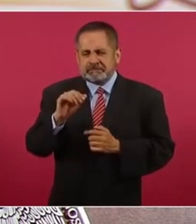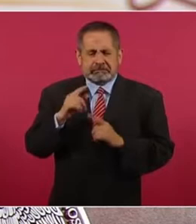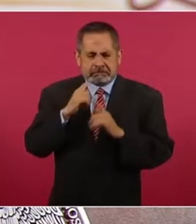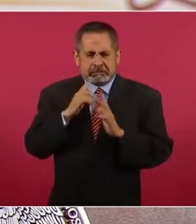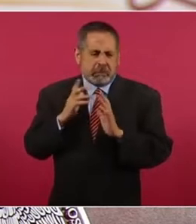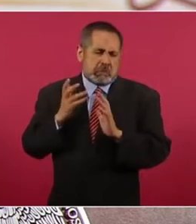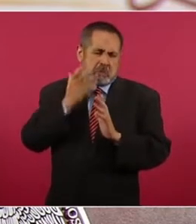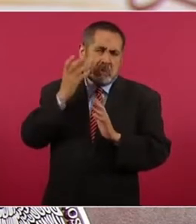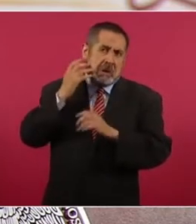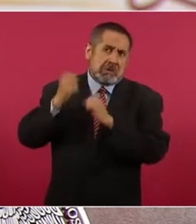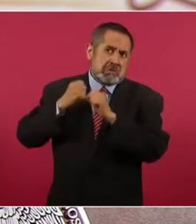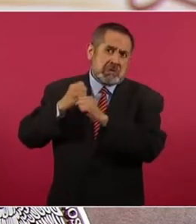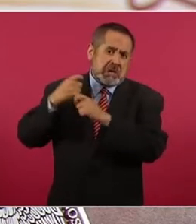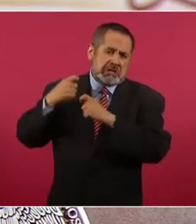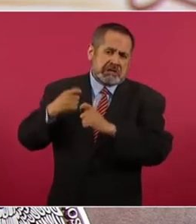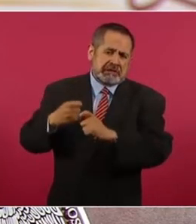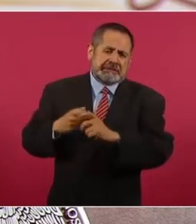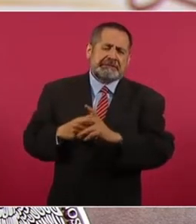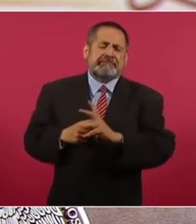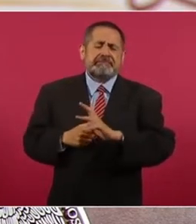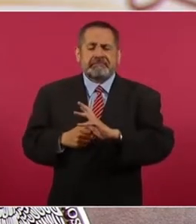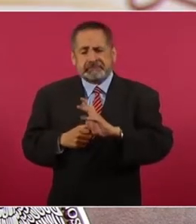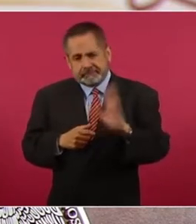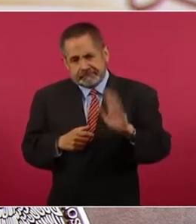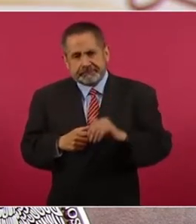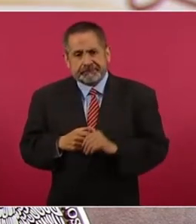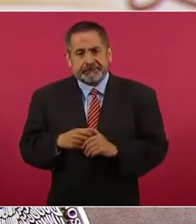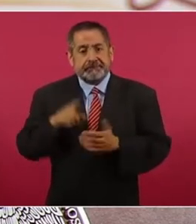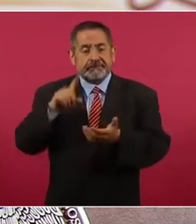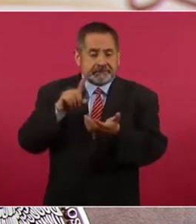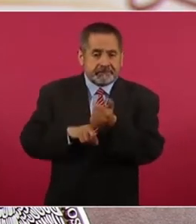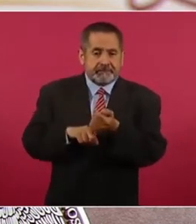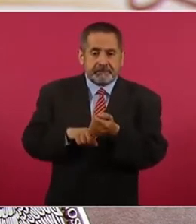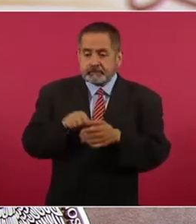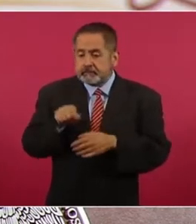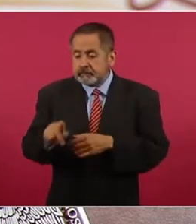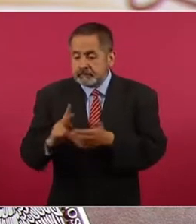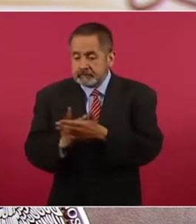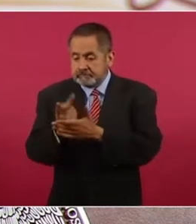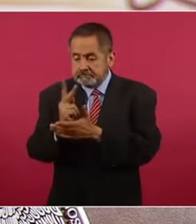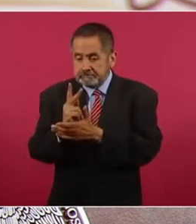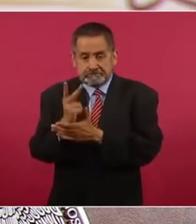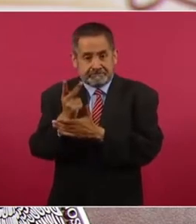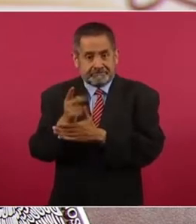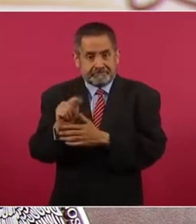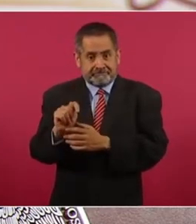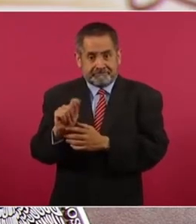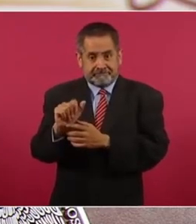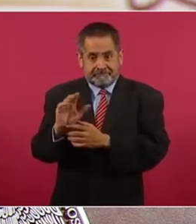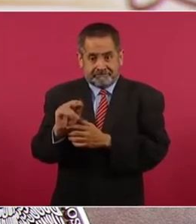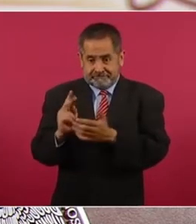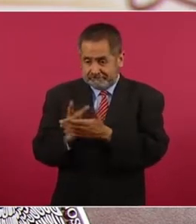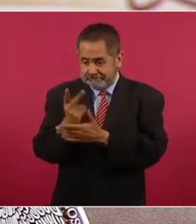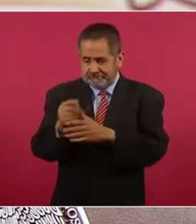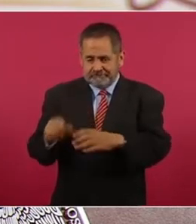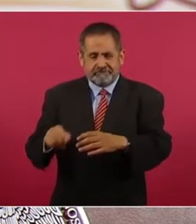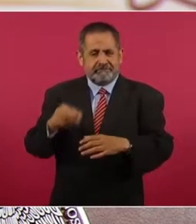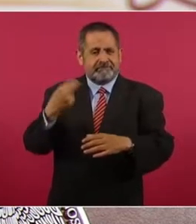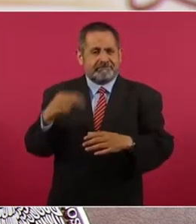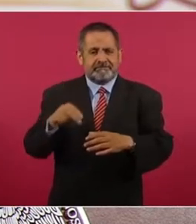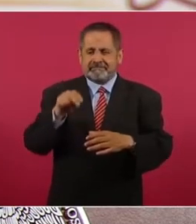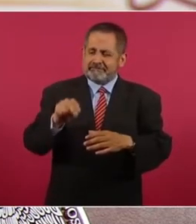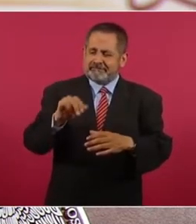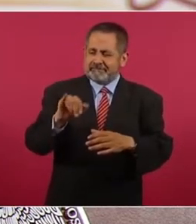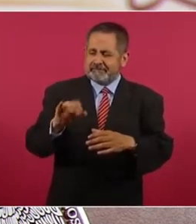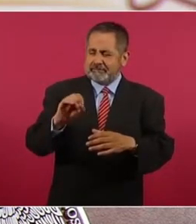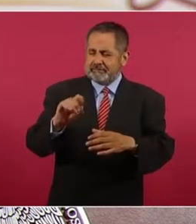ancestrales del tabaco, en su momento usaban la planta de manera directa. La planta en sí misma, nicotiana tabacum,